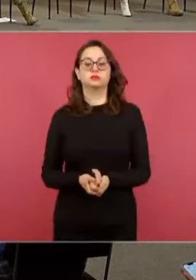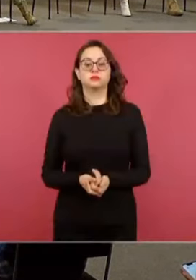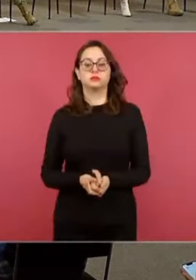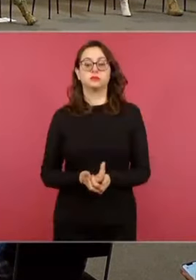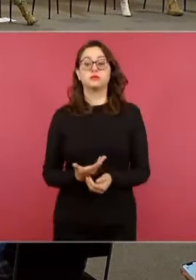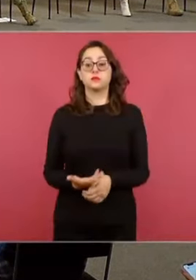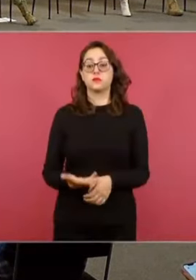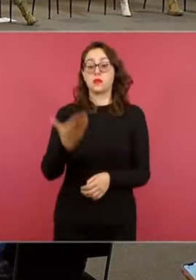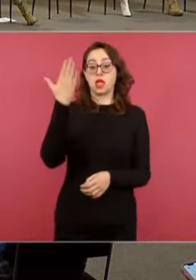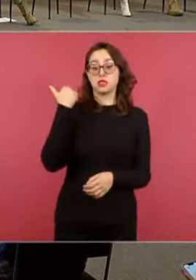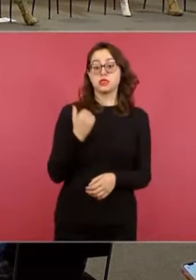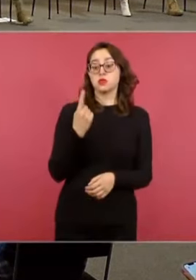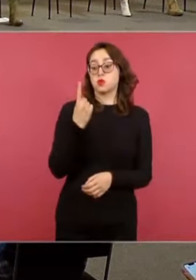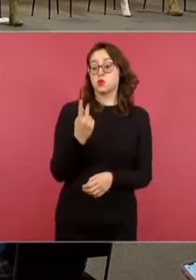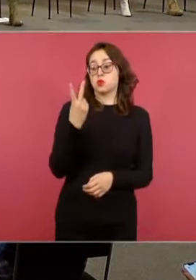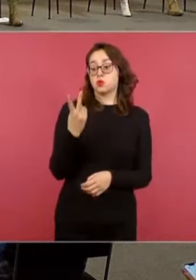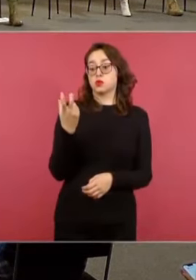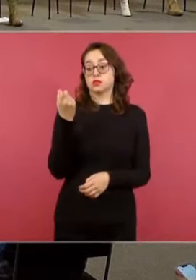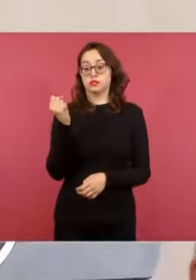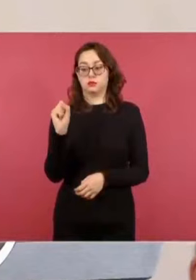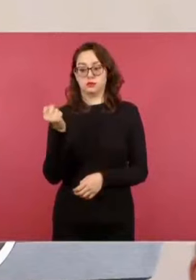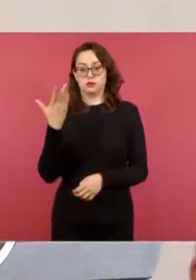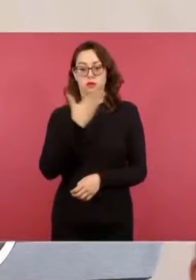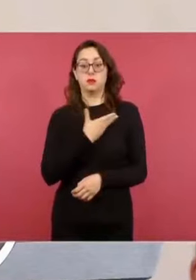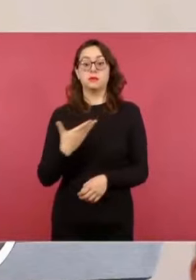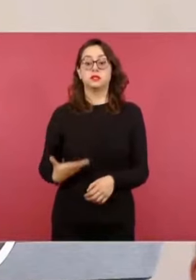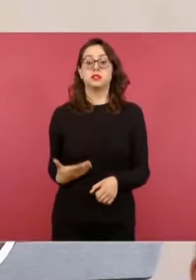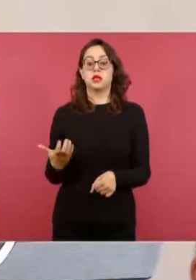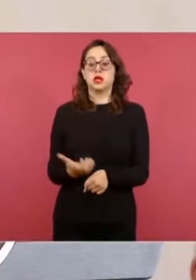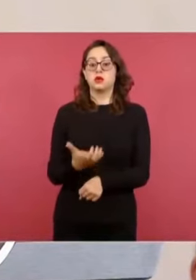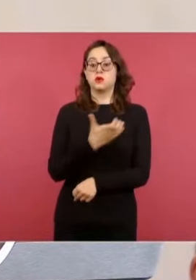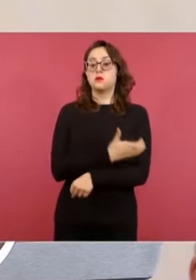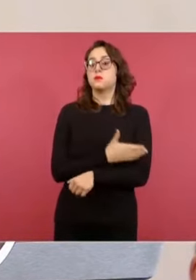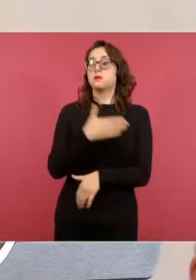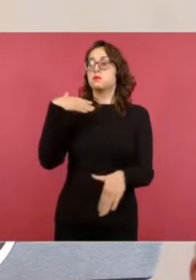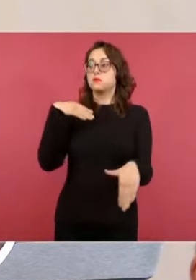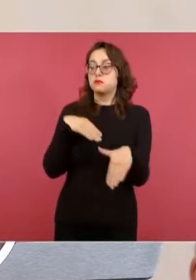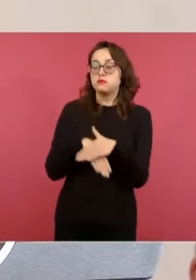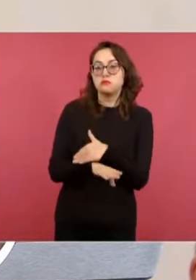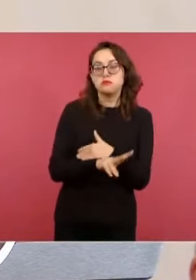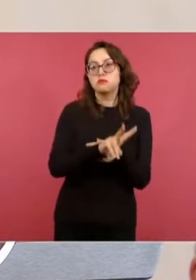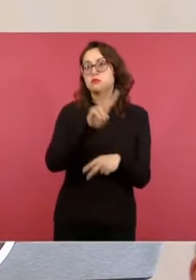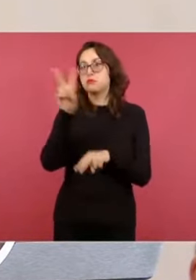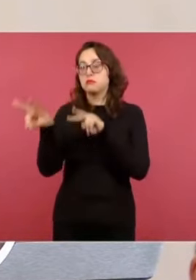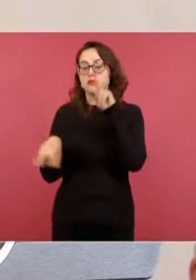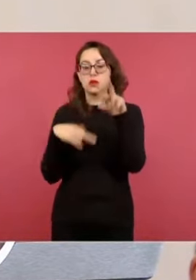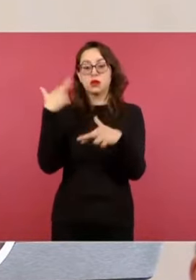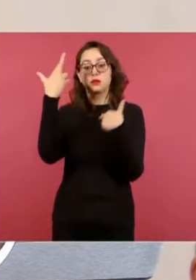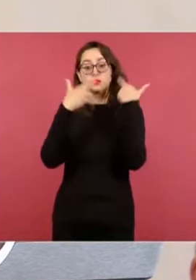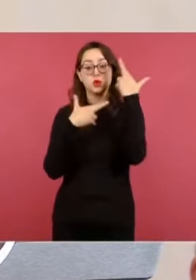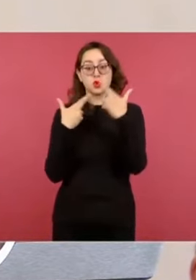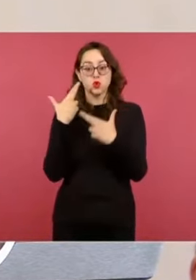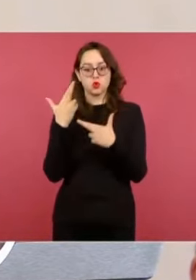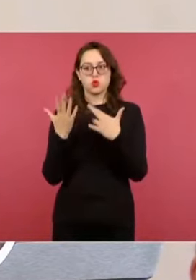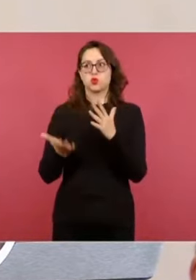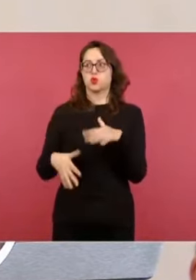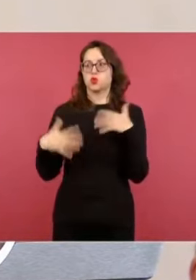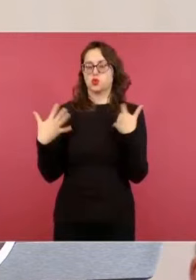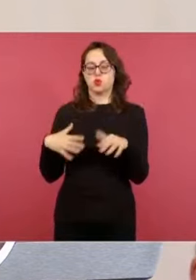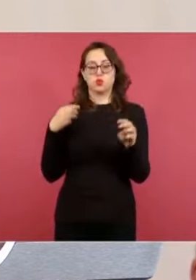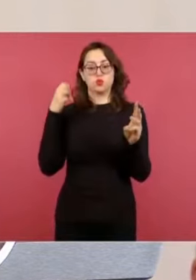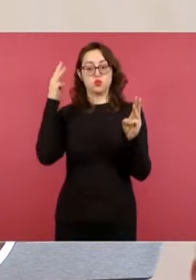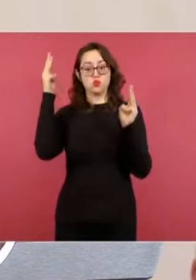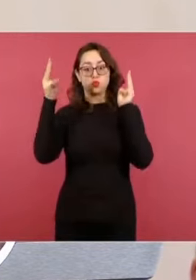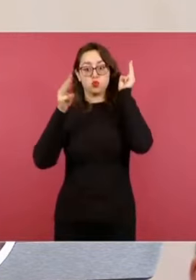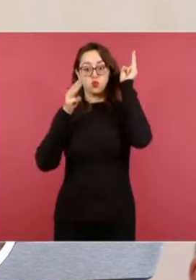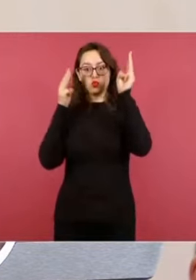precisamente en el espacio que será el Museo Arqueológico de Chichen Itza, una exhibición de más